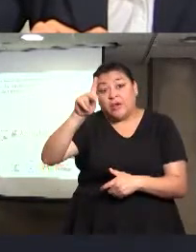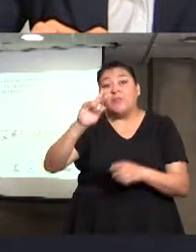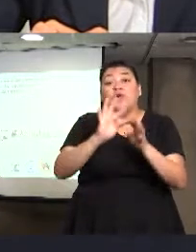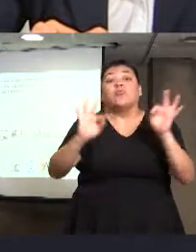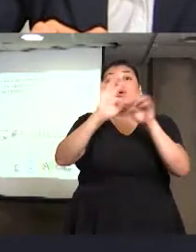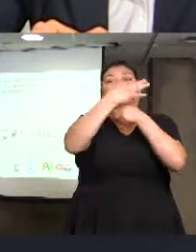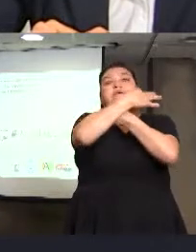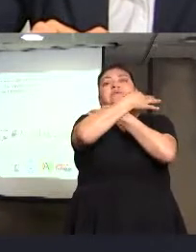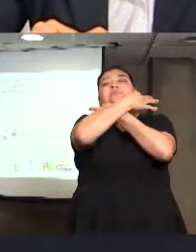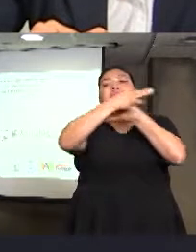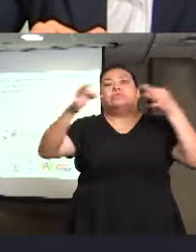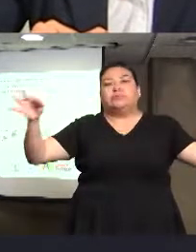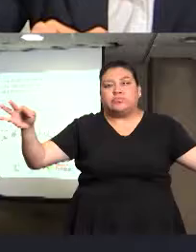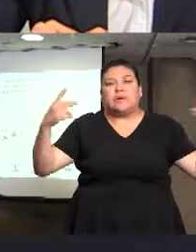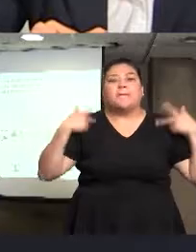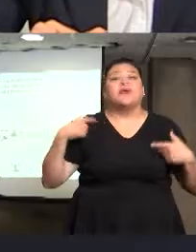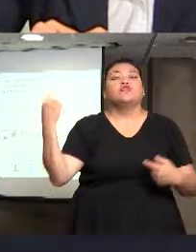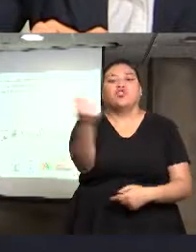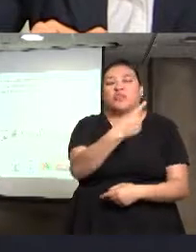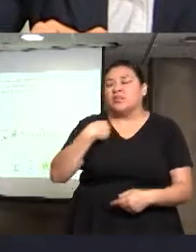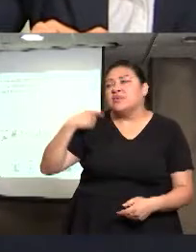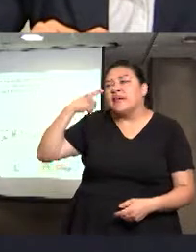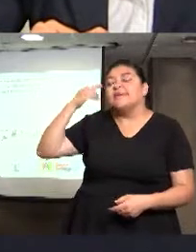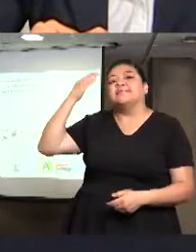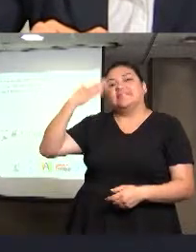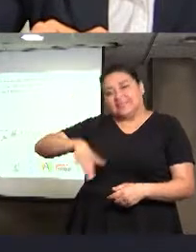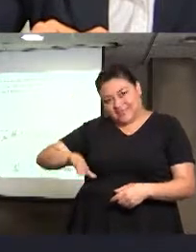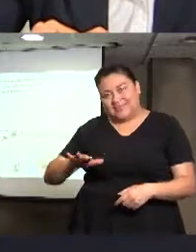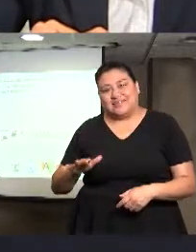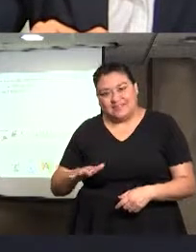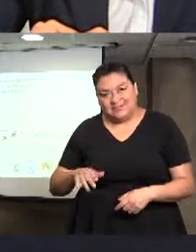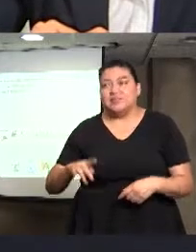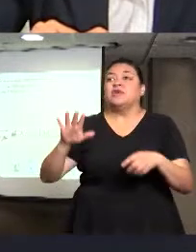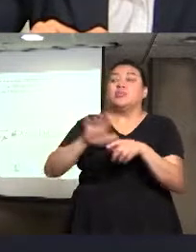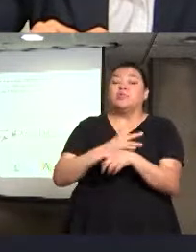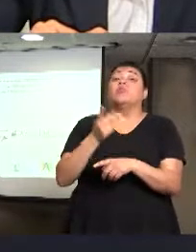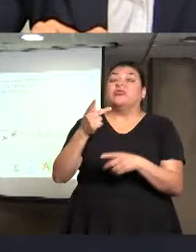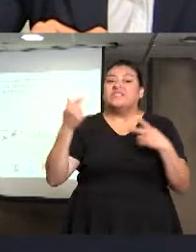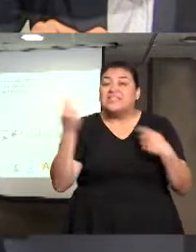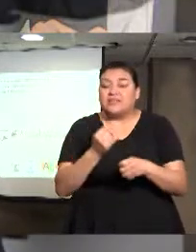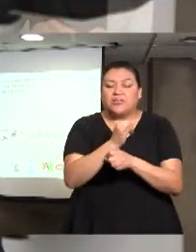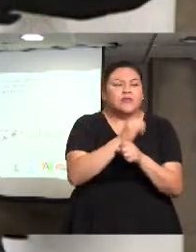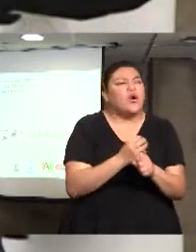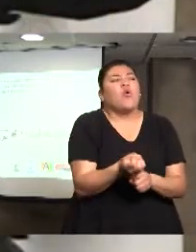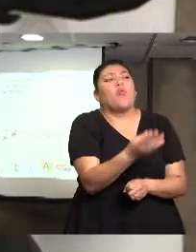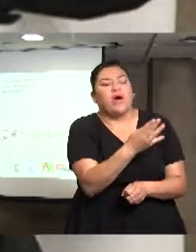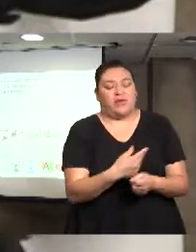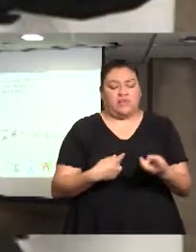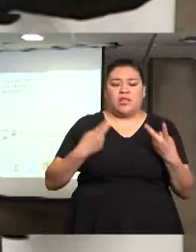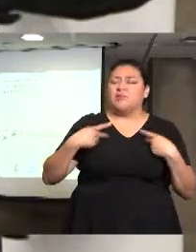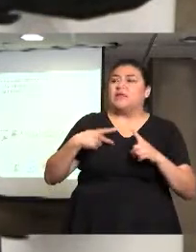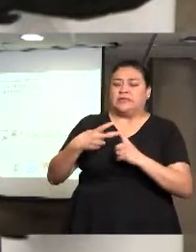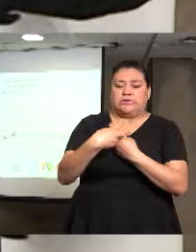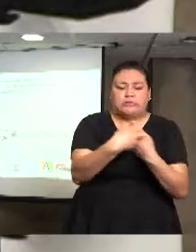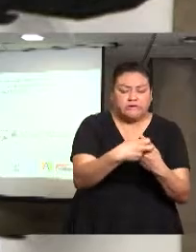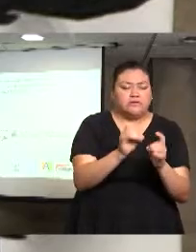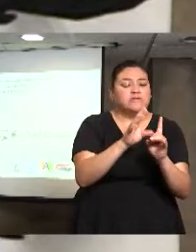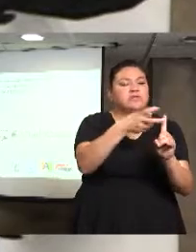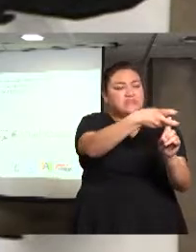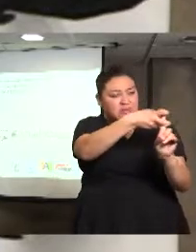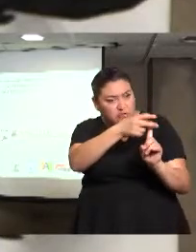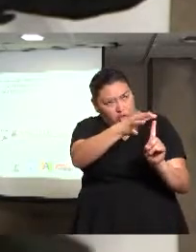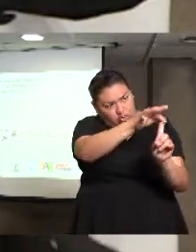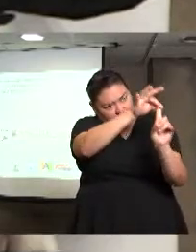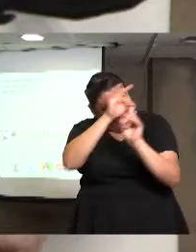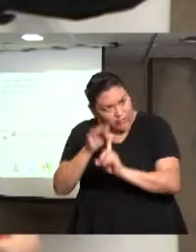por eso, por la dificultad precisamente de decir cuántos delitos tenemos, cuántas víctimas se recuperaron, lo que es importante es decir